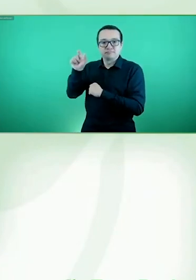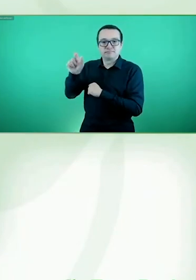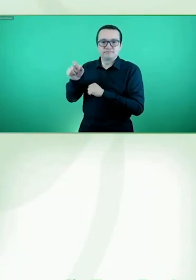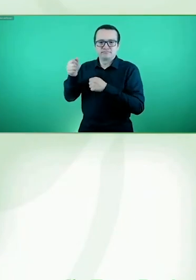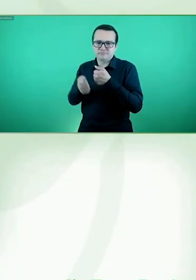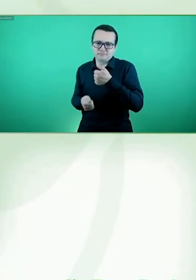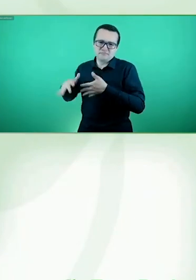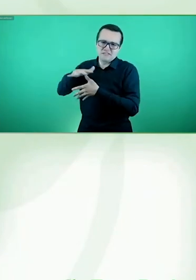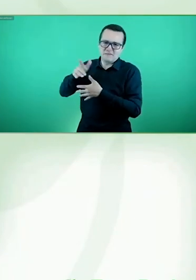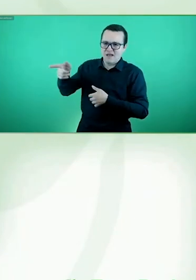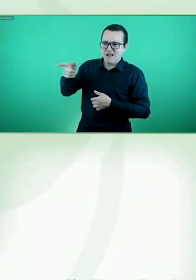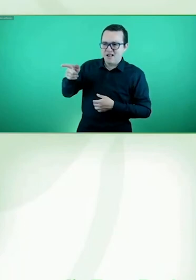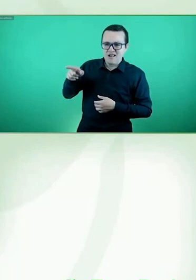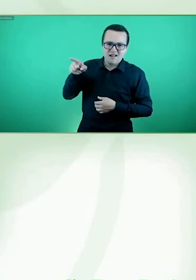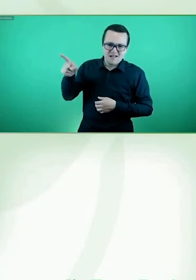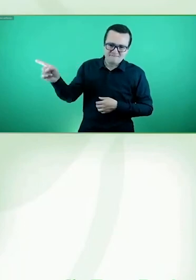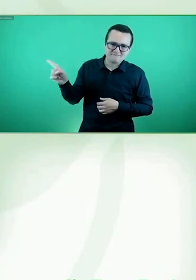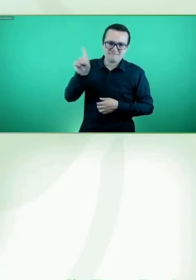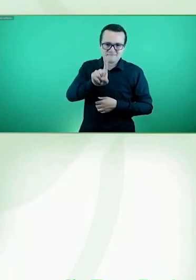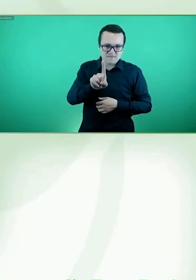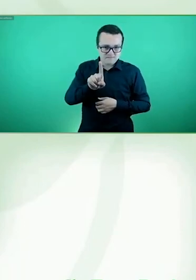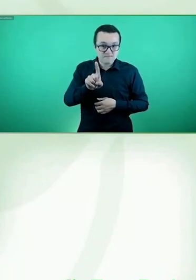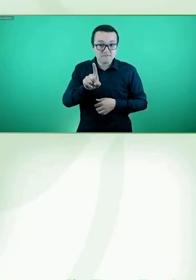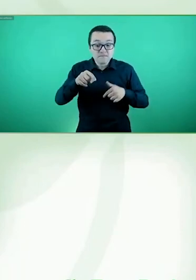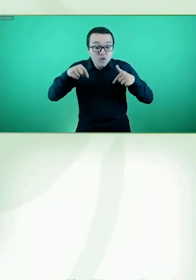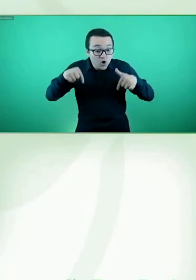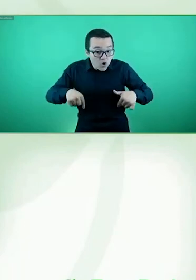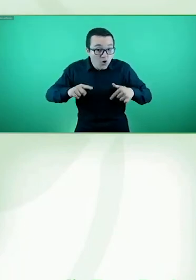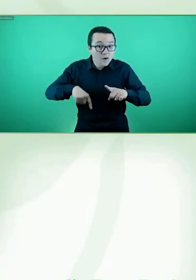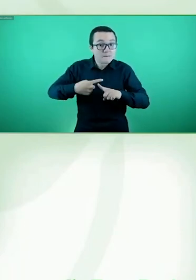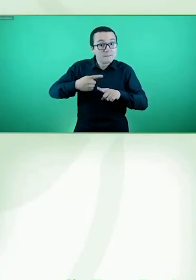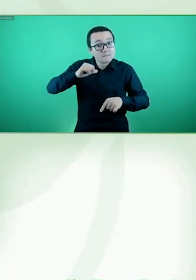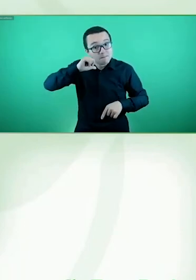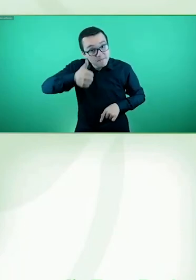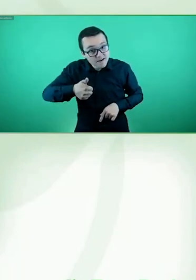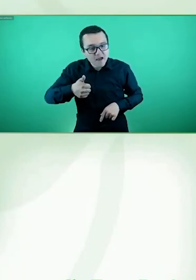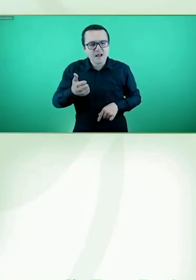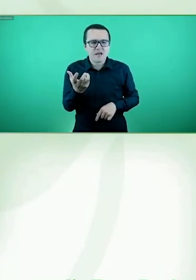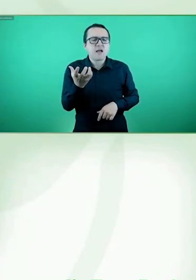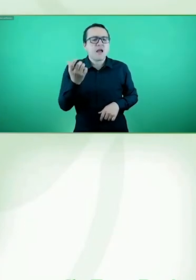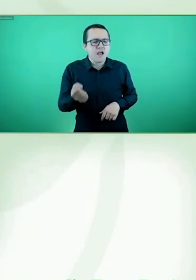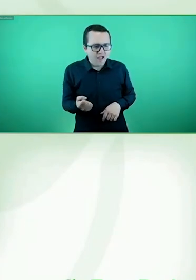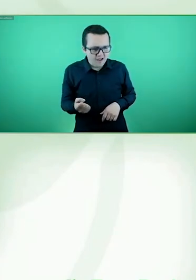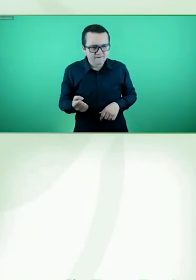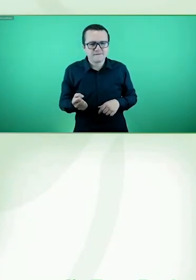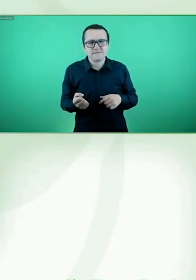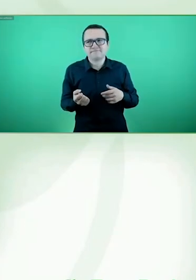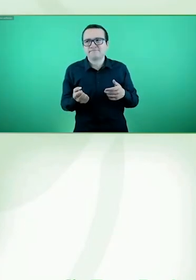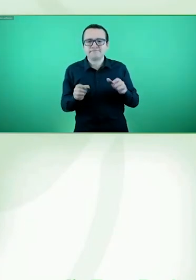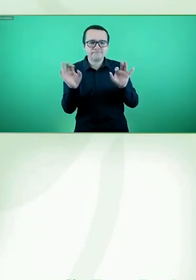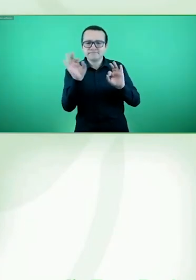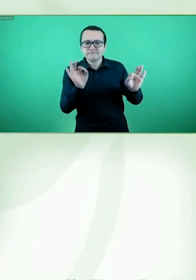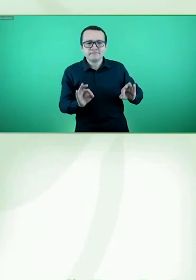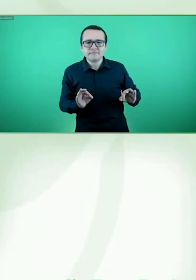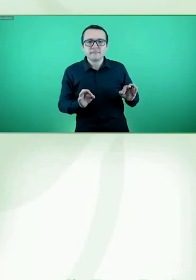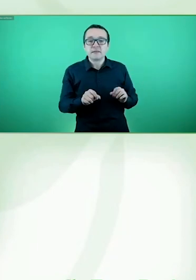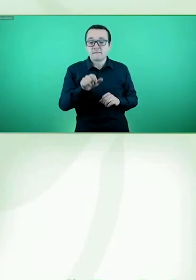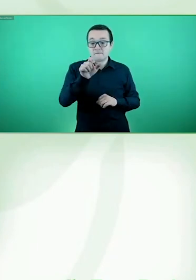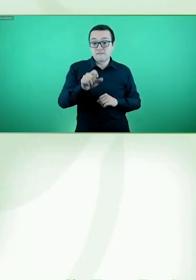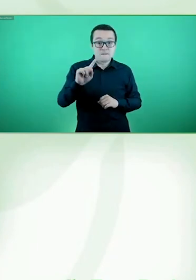como mañana tenemos organizadas las sesiones con una intervención inicial